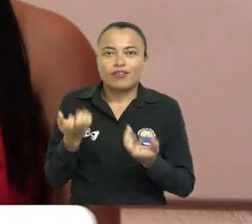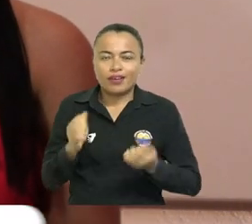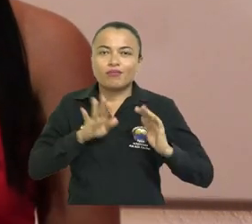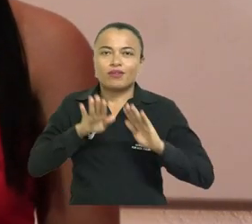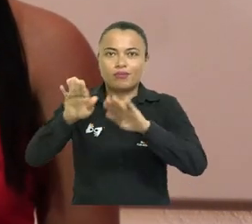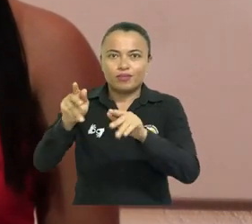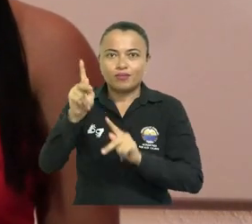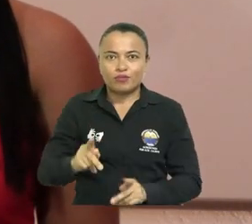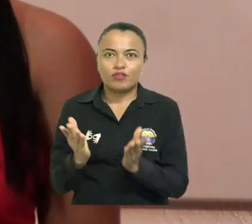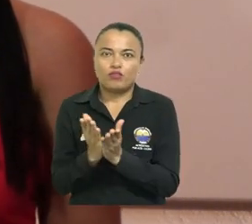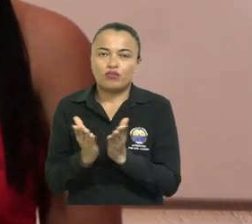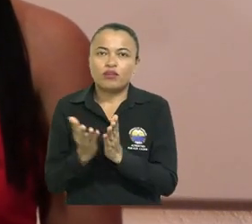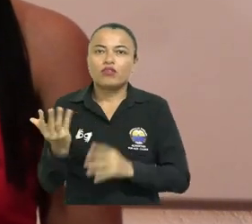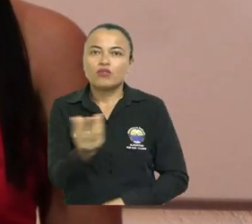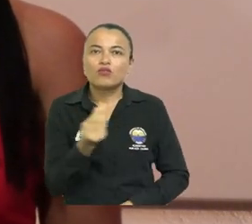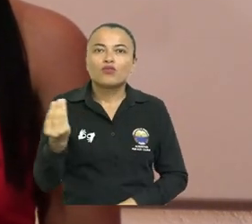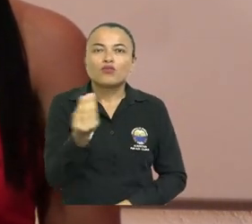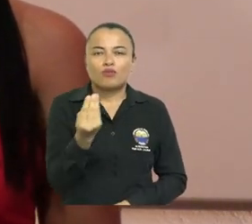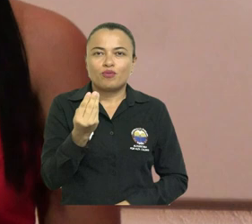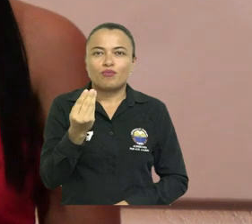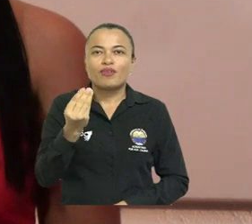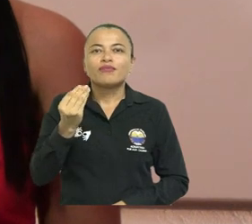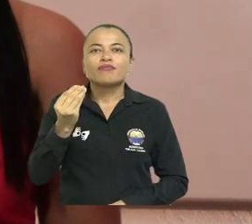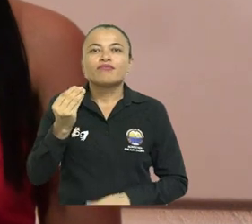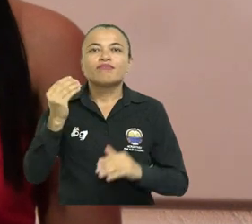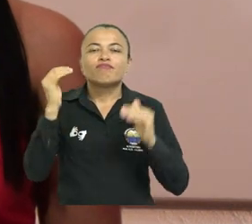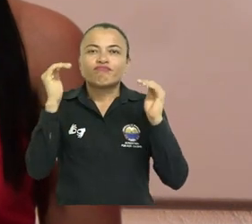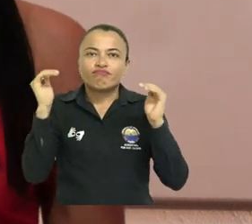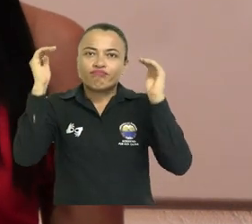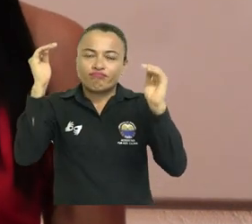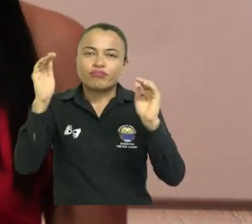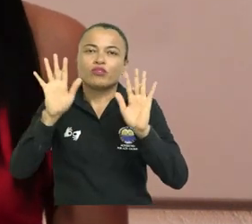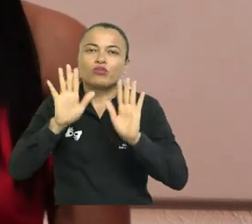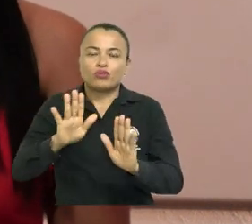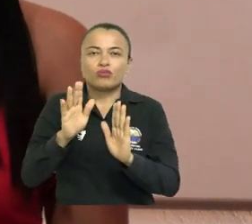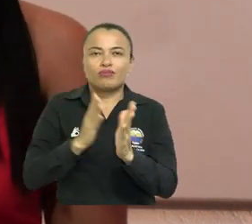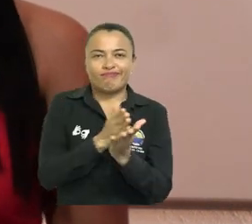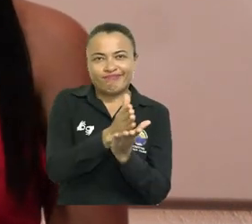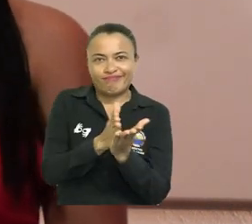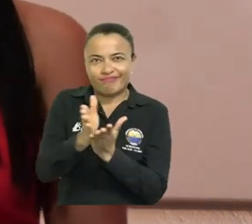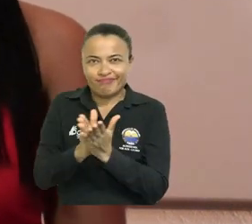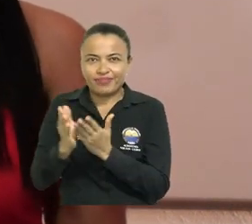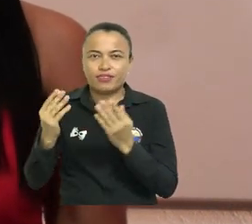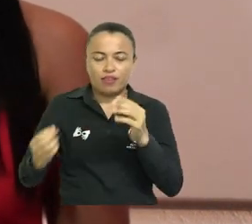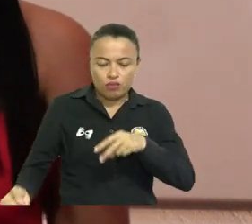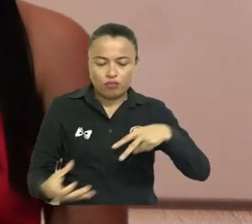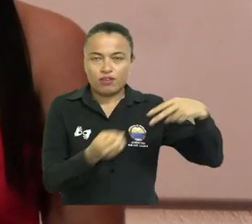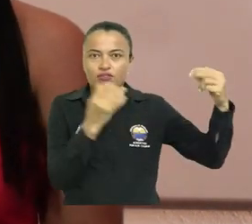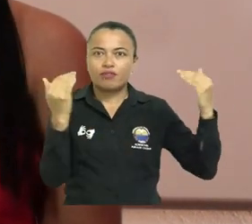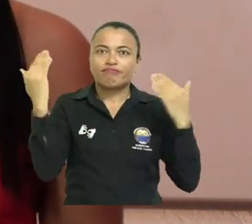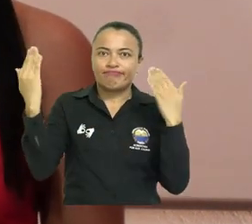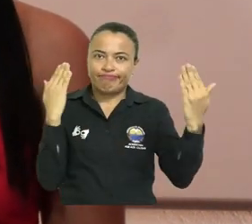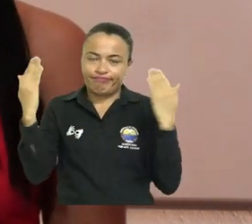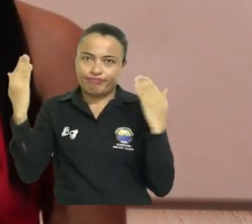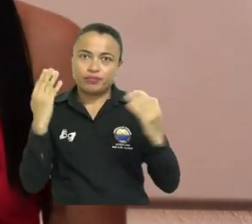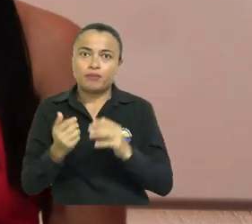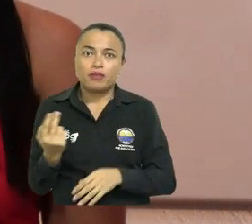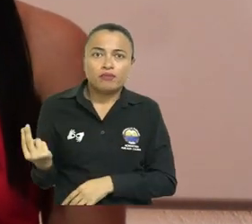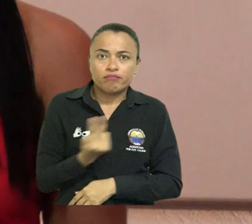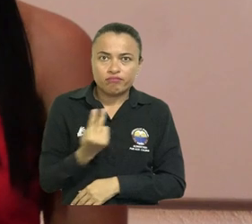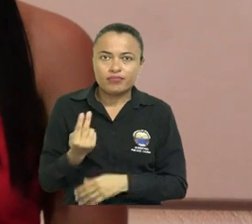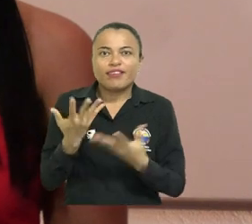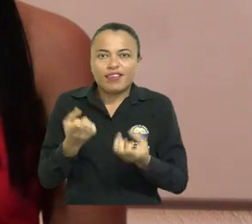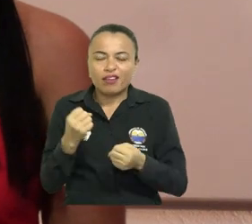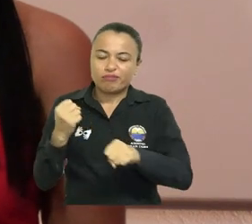estudiantil ante el Consejo de Programa de Licenciatura en Educación Campesina y Rural. Con propuestas nuevas y novedosas. Unidas, buscamos